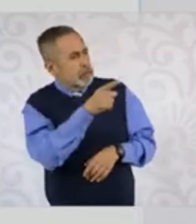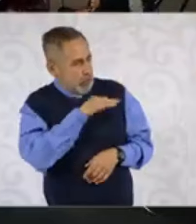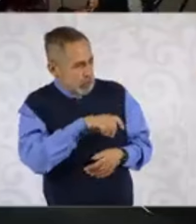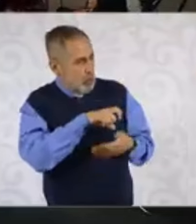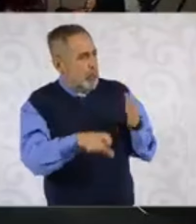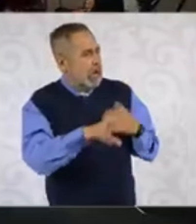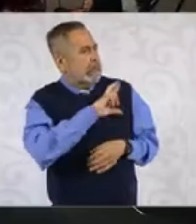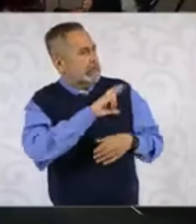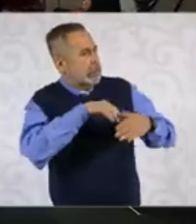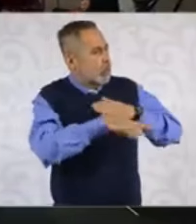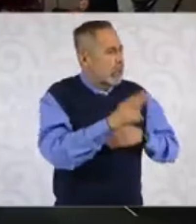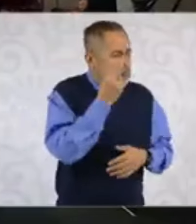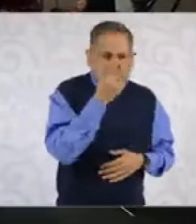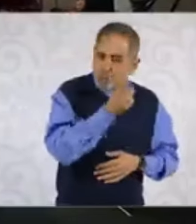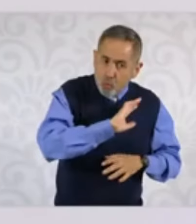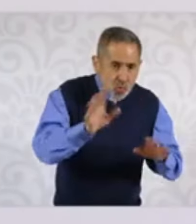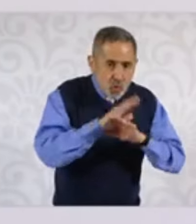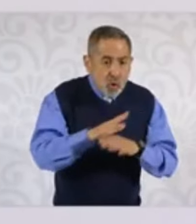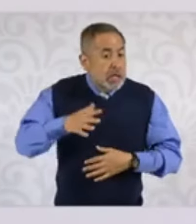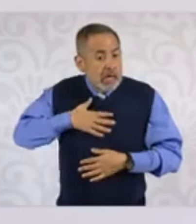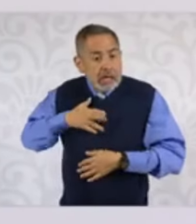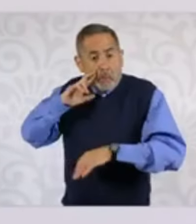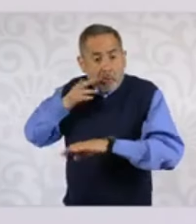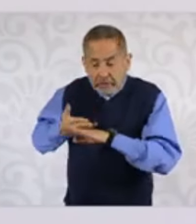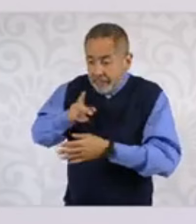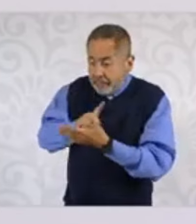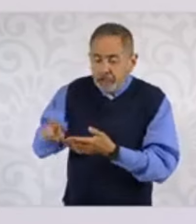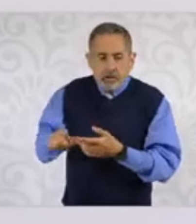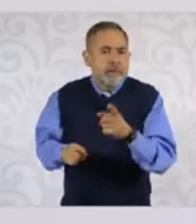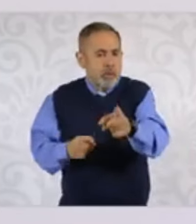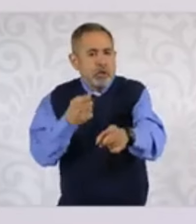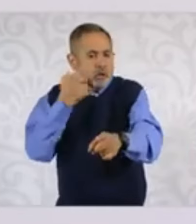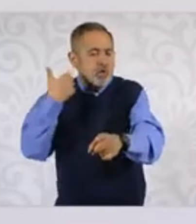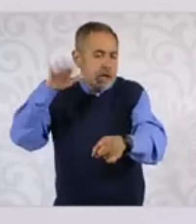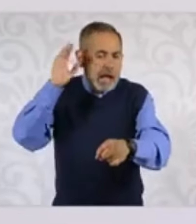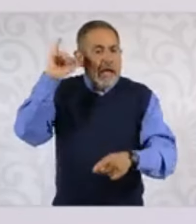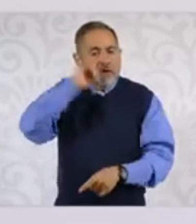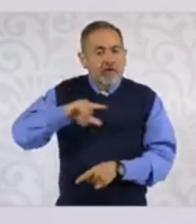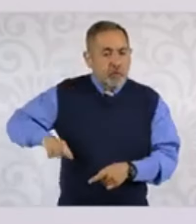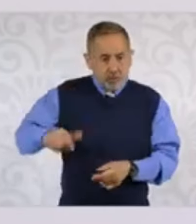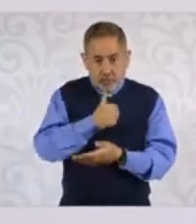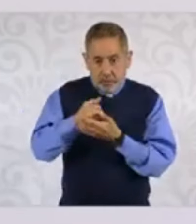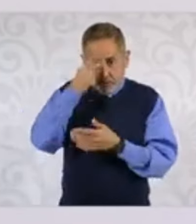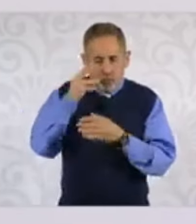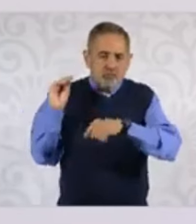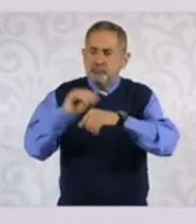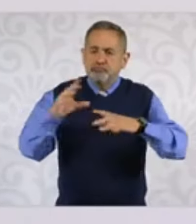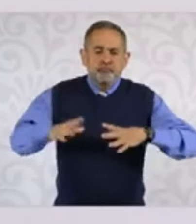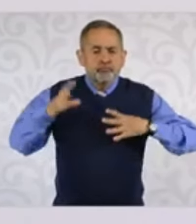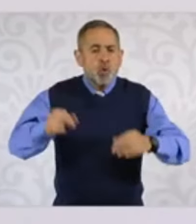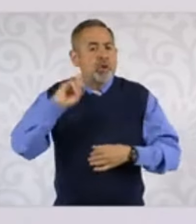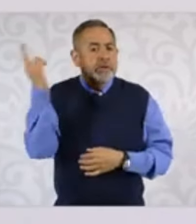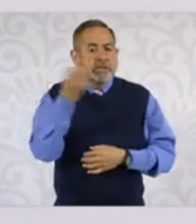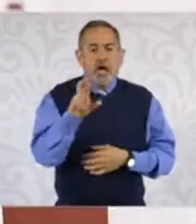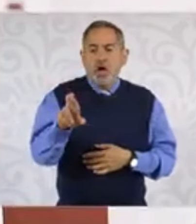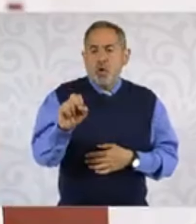las cosas no son fáciles, porque hay que hacer muchas modificaciones, estar más al pendiente, no descuidar por